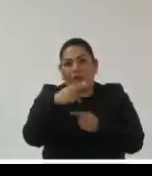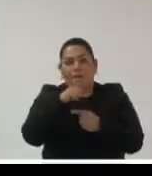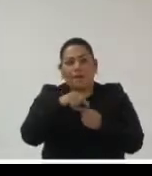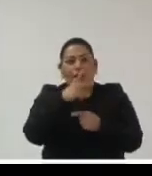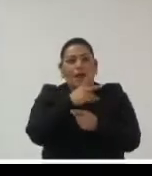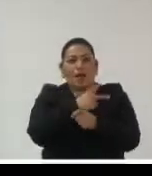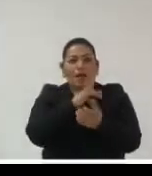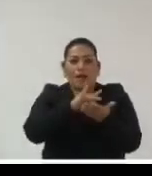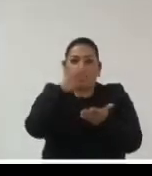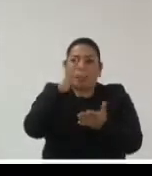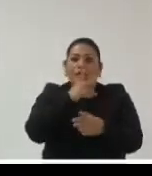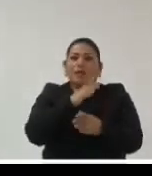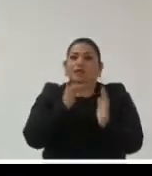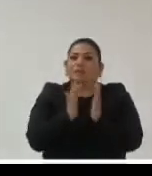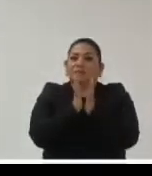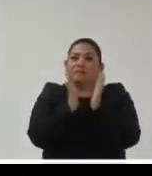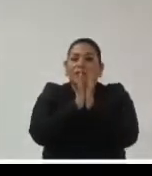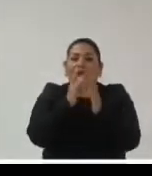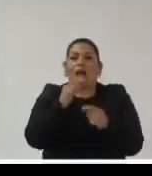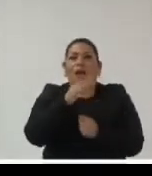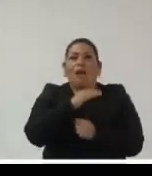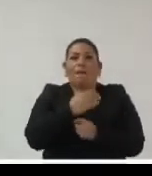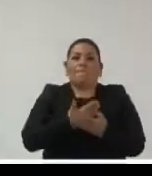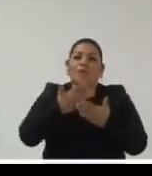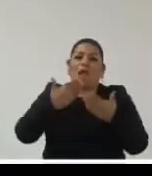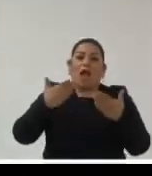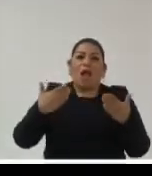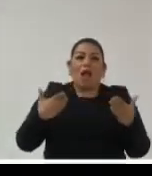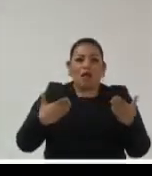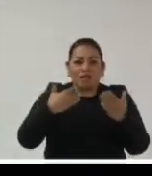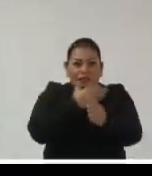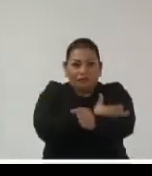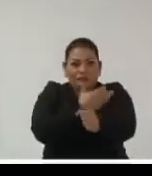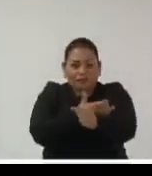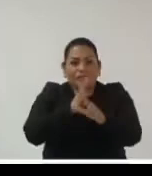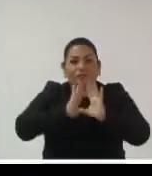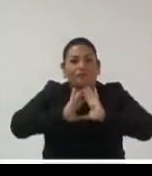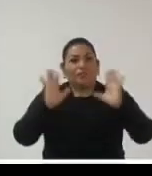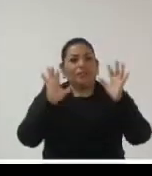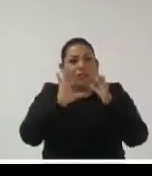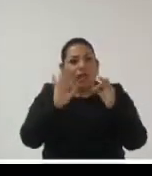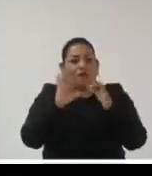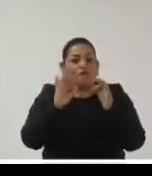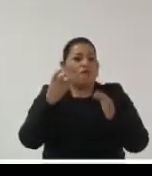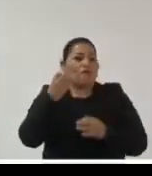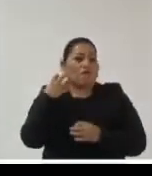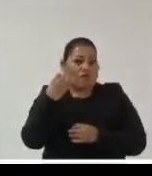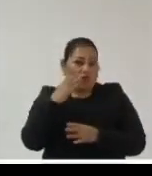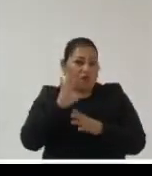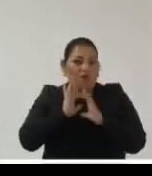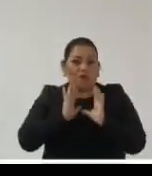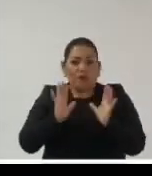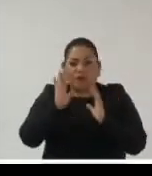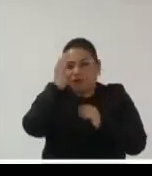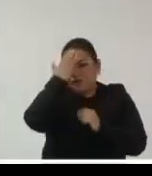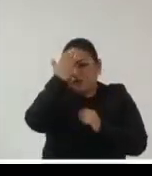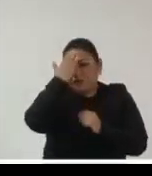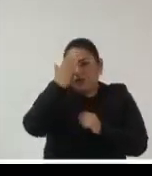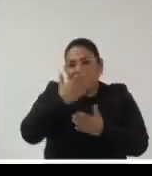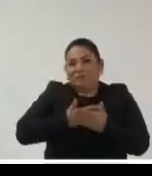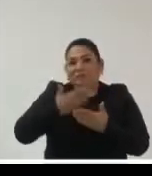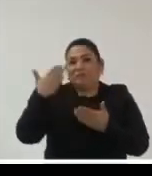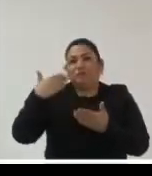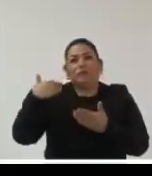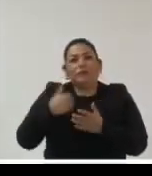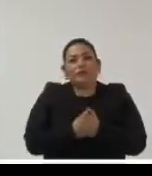hacer posible mi participación y a mis anteriores compañeros del foro a quienes conozco desde